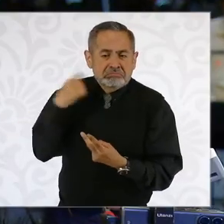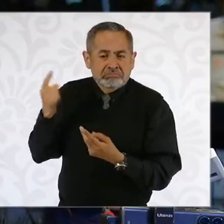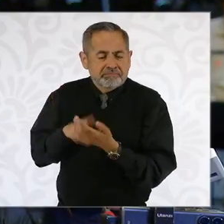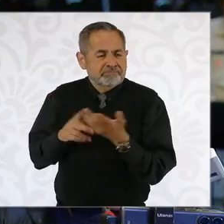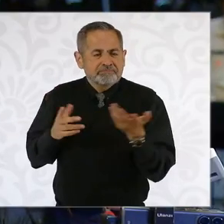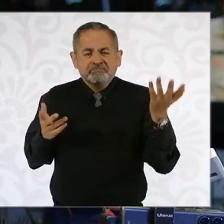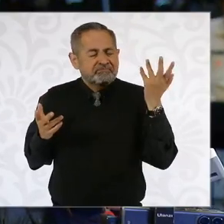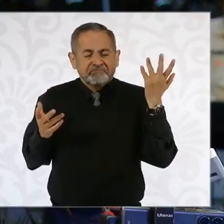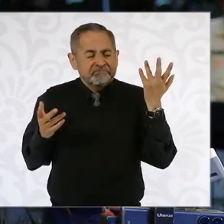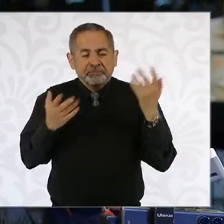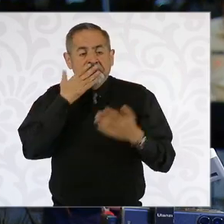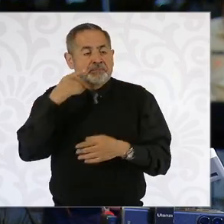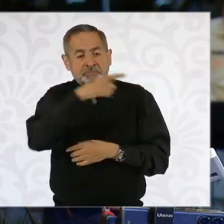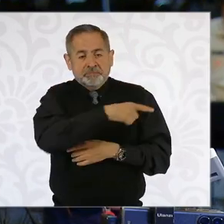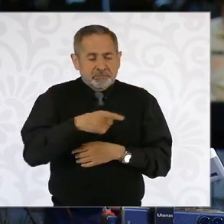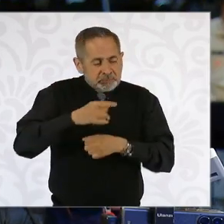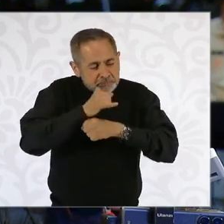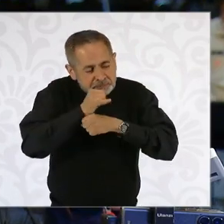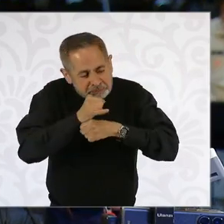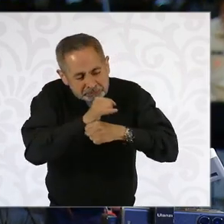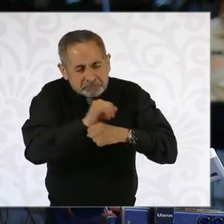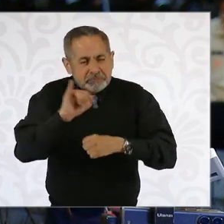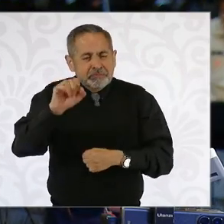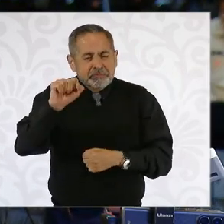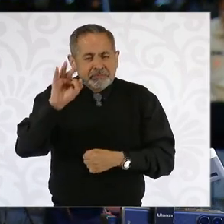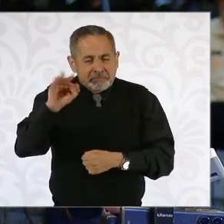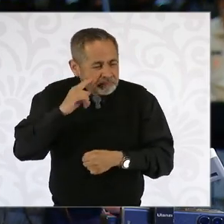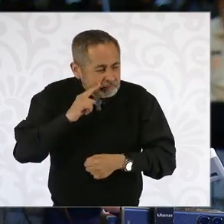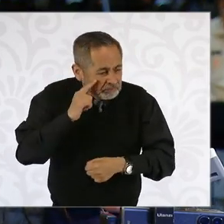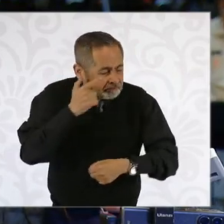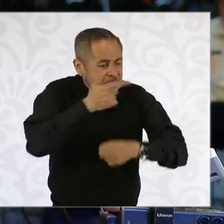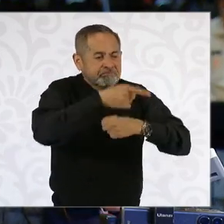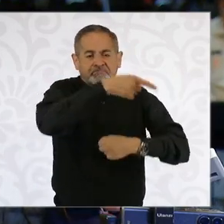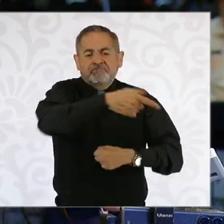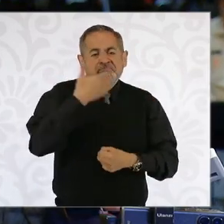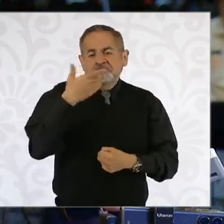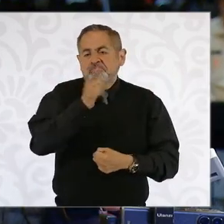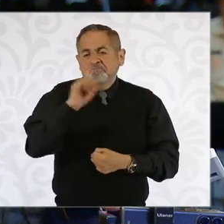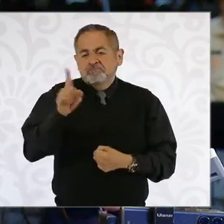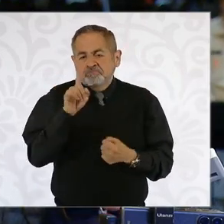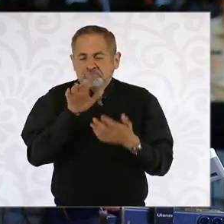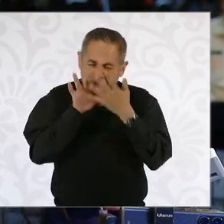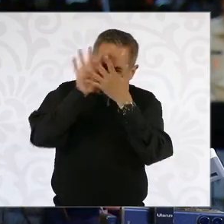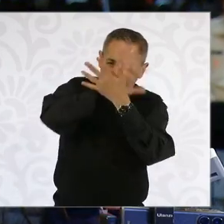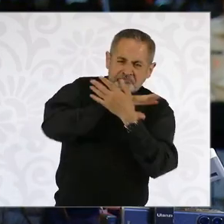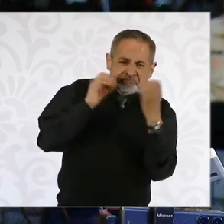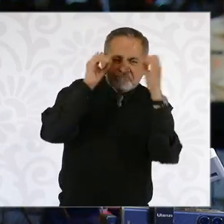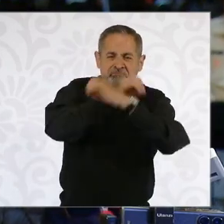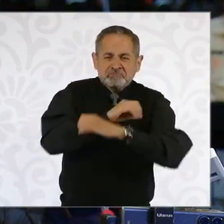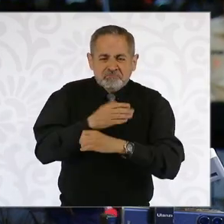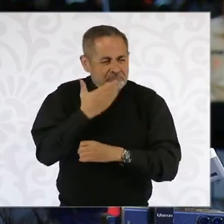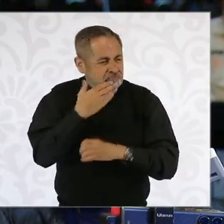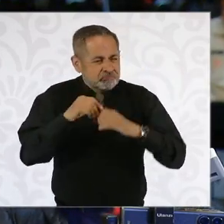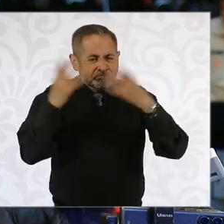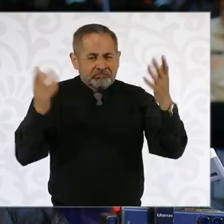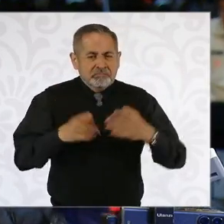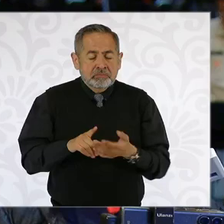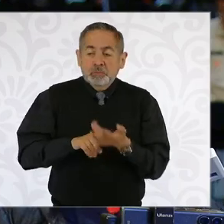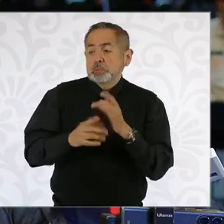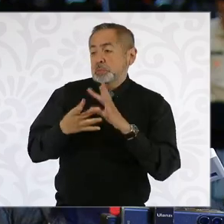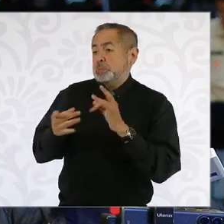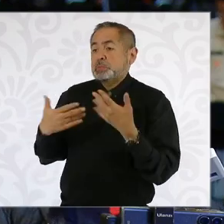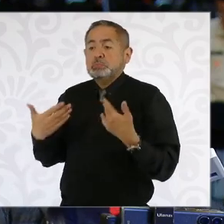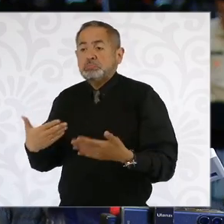Instituto de Fiscalización de Allá de Sonora, el ISAF, y justamente se maneja una burocracia dorada,